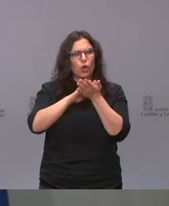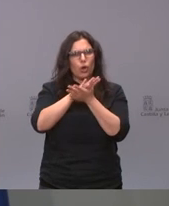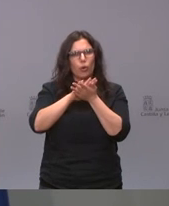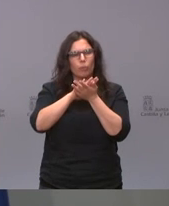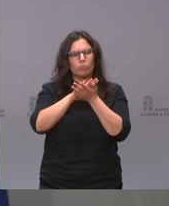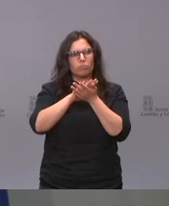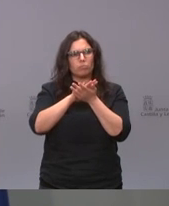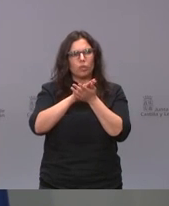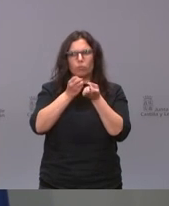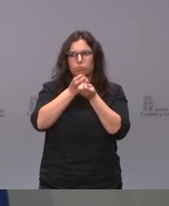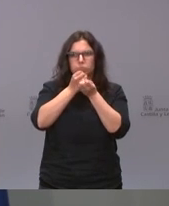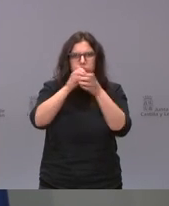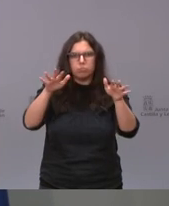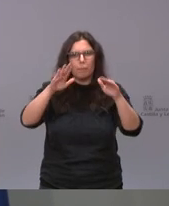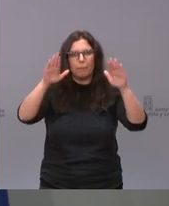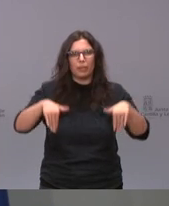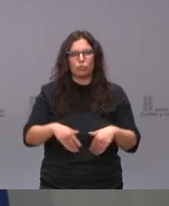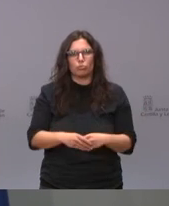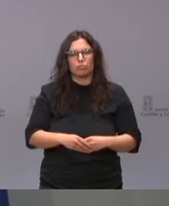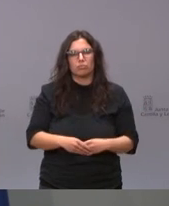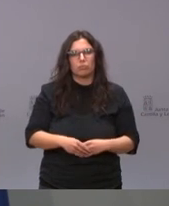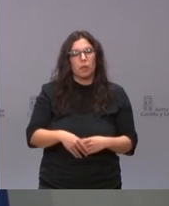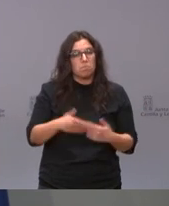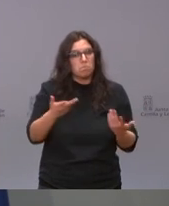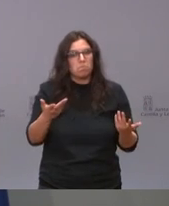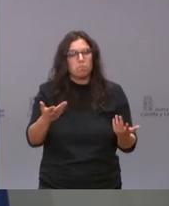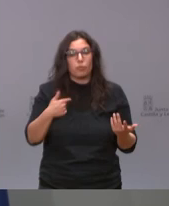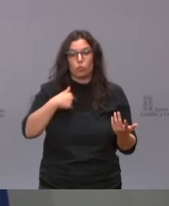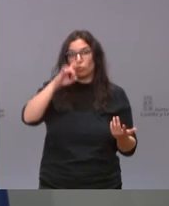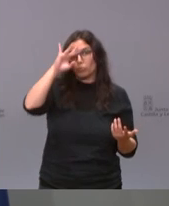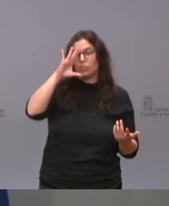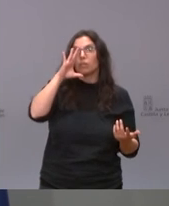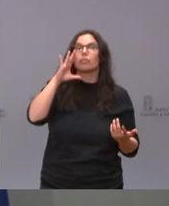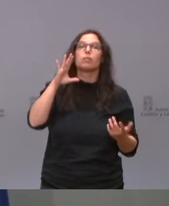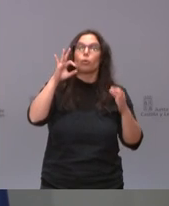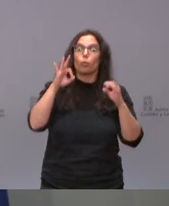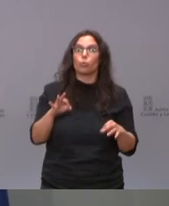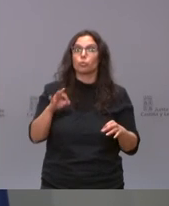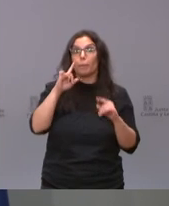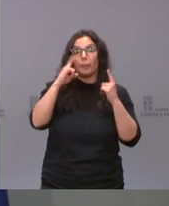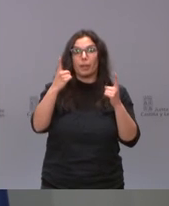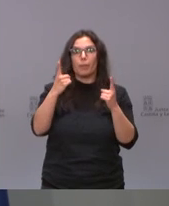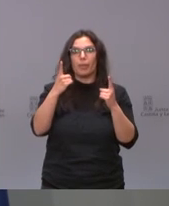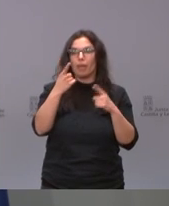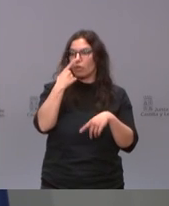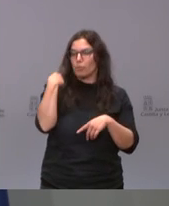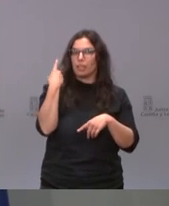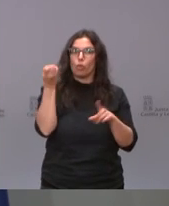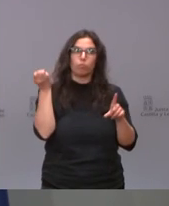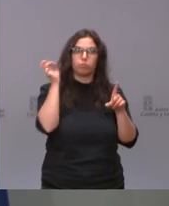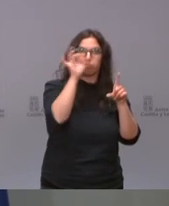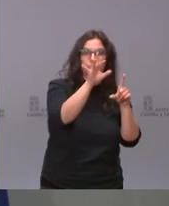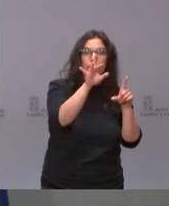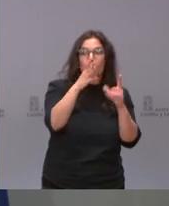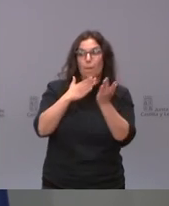yo he de decirle permítame cuál fue mi sorpresa cuando nosotros publicamos esto por primera vez el año pasado que ningún